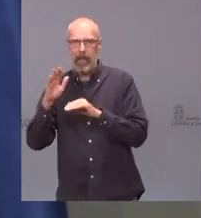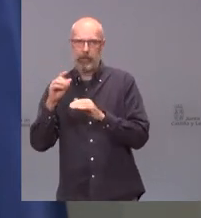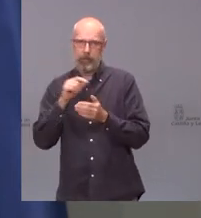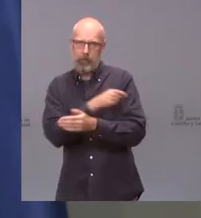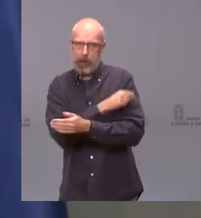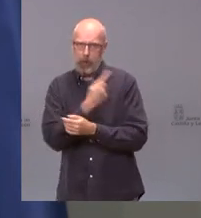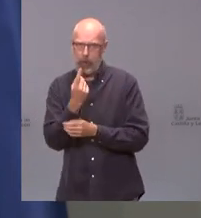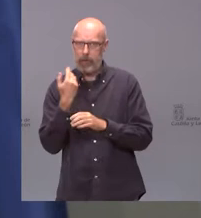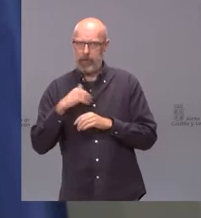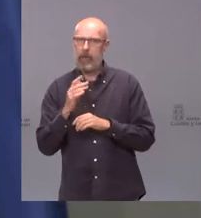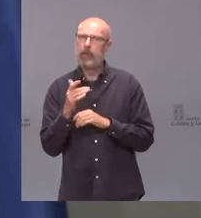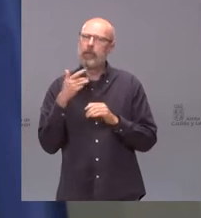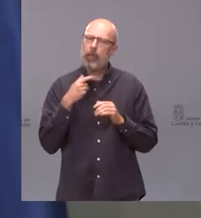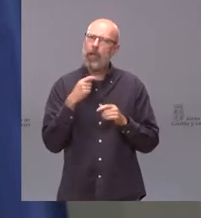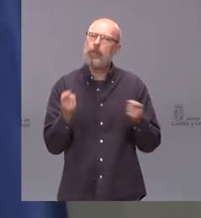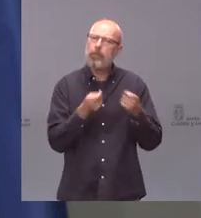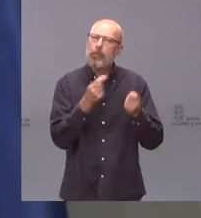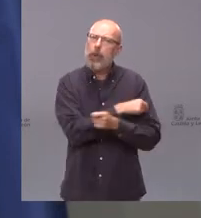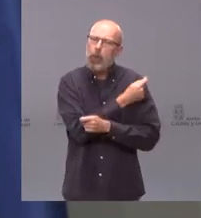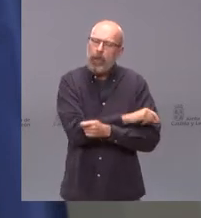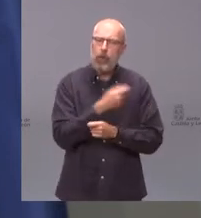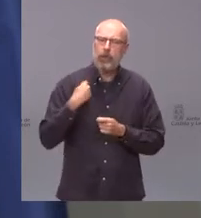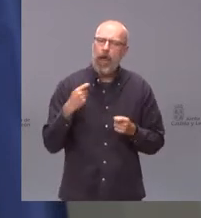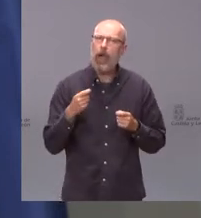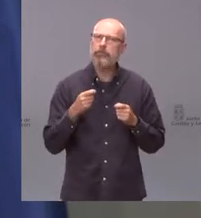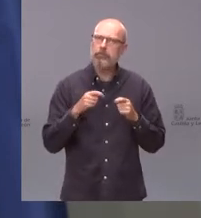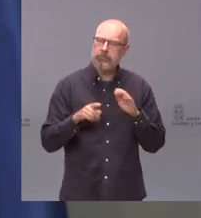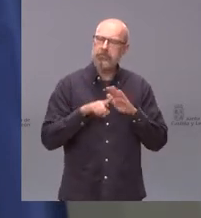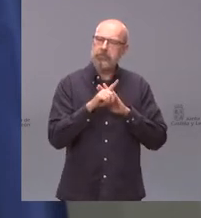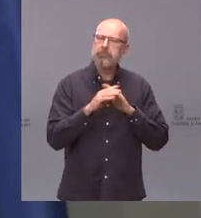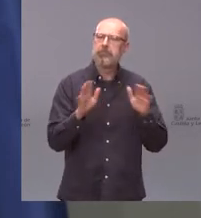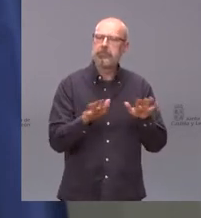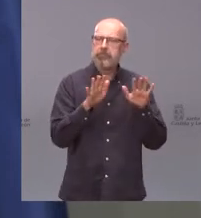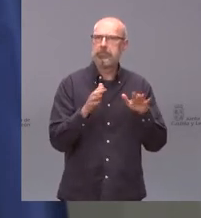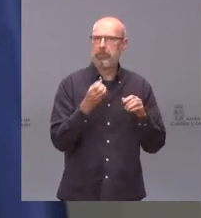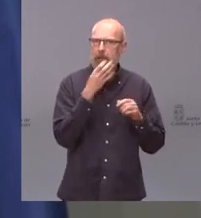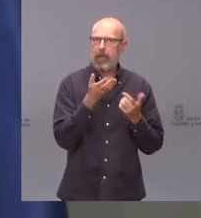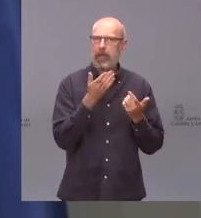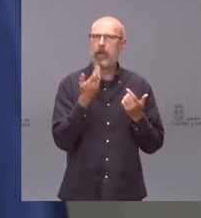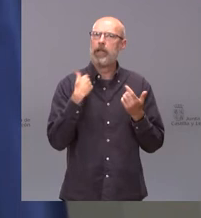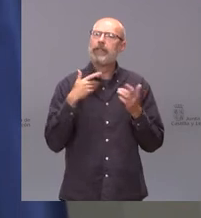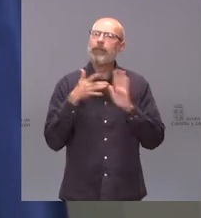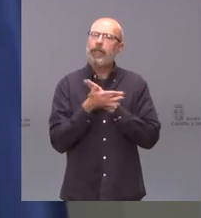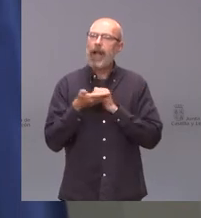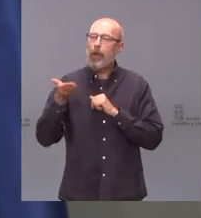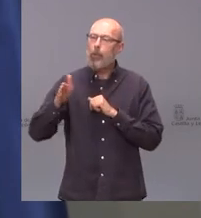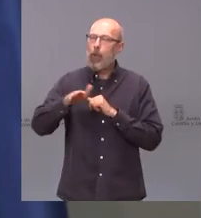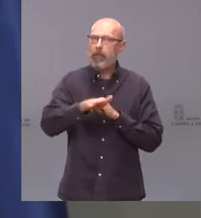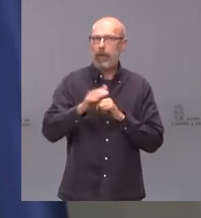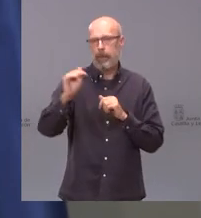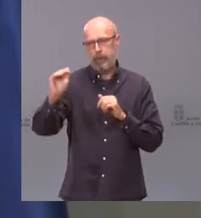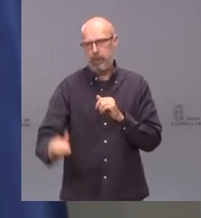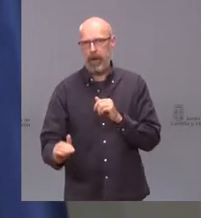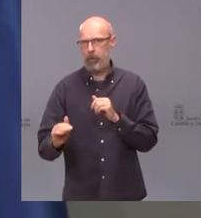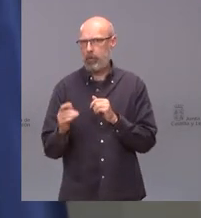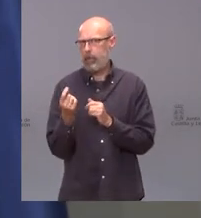eso está permitiendo mantener unas cifras de mortalidad baja y creemos que también está contribuyendo de manera decisiva a